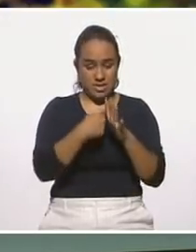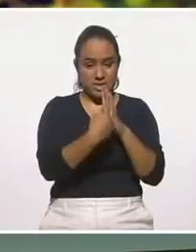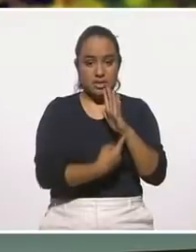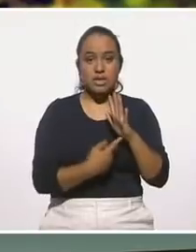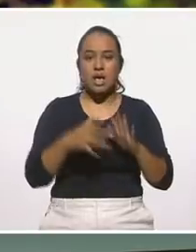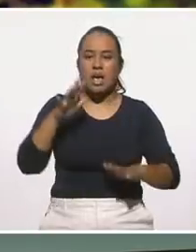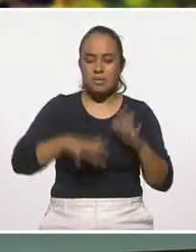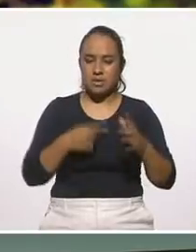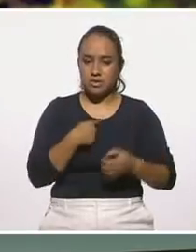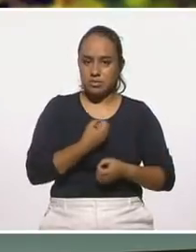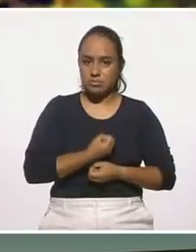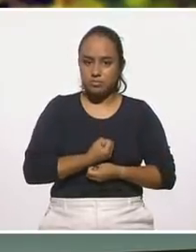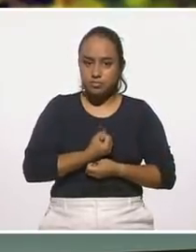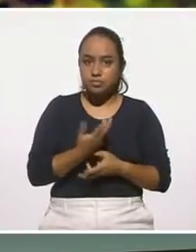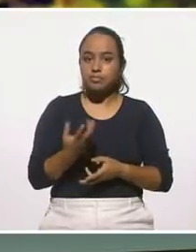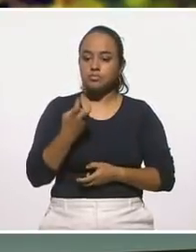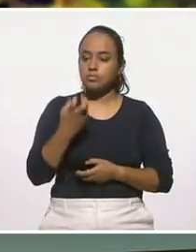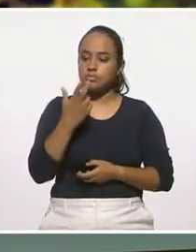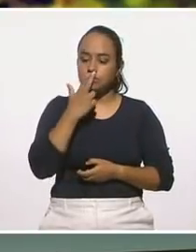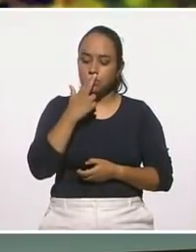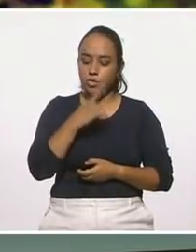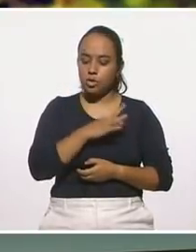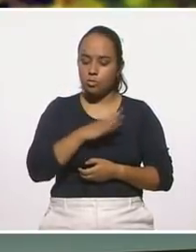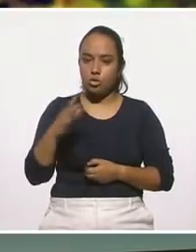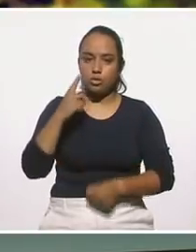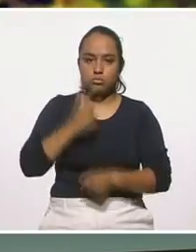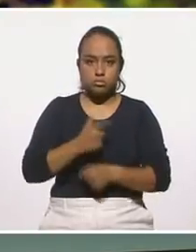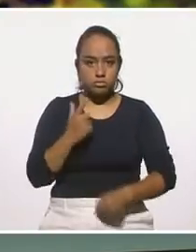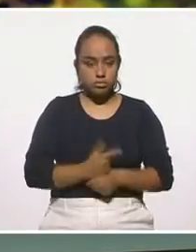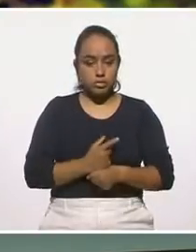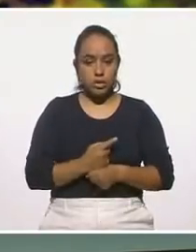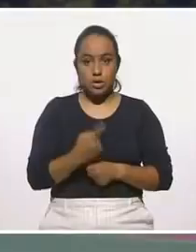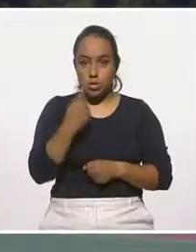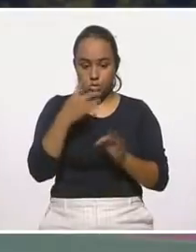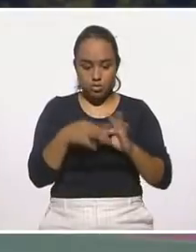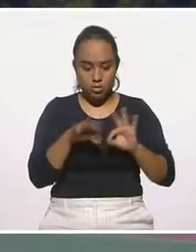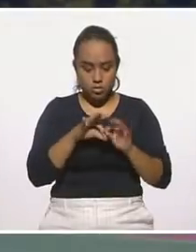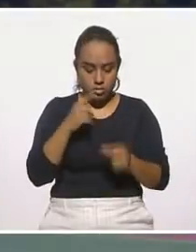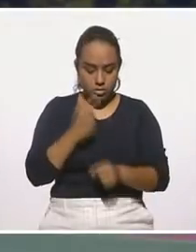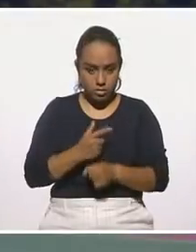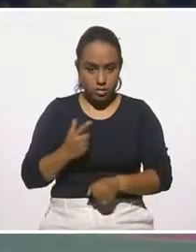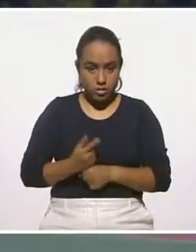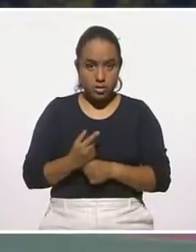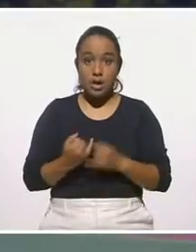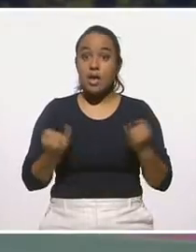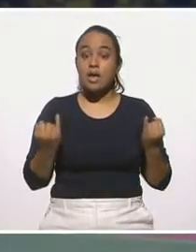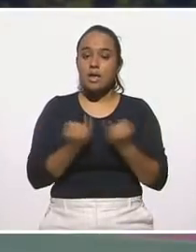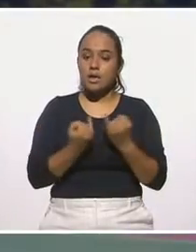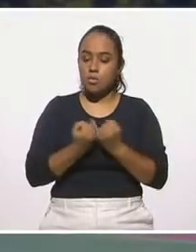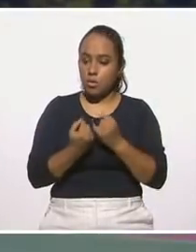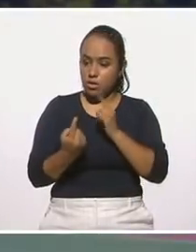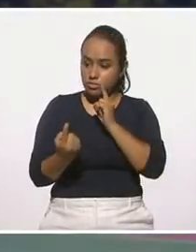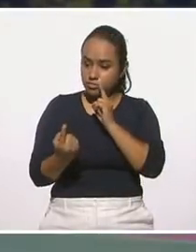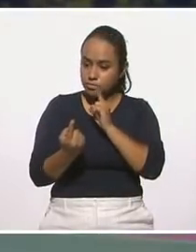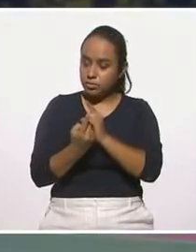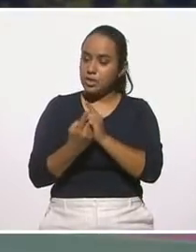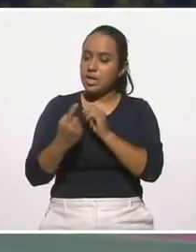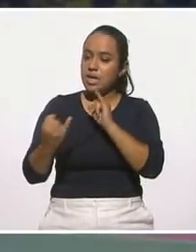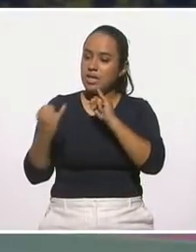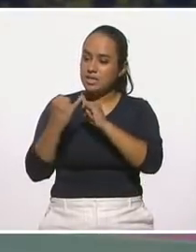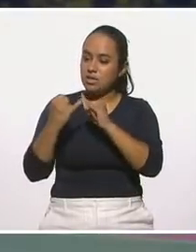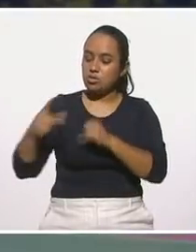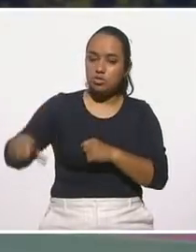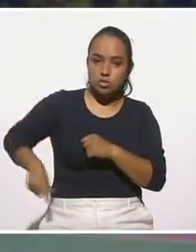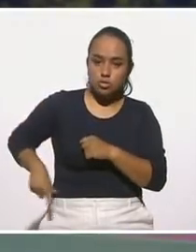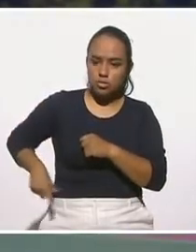y cosas así, nos permite empezar a visualizar. El primer paso sería ese, y el segundo es determinantemente acerquémonos a nuestras instituciones de gobierno,